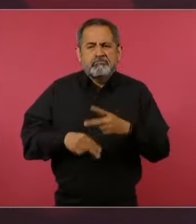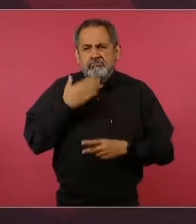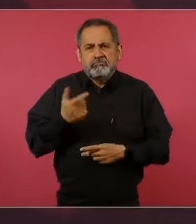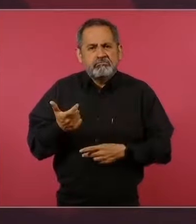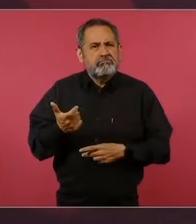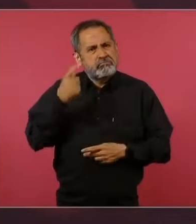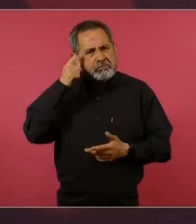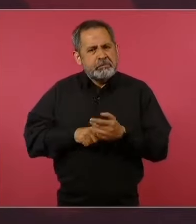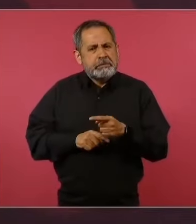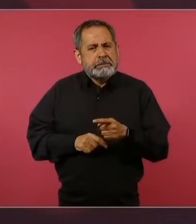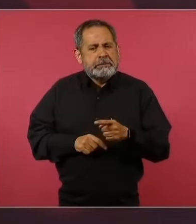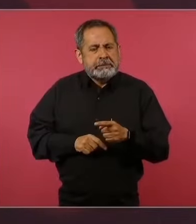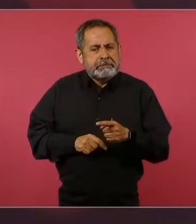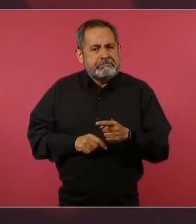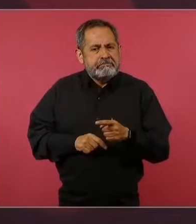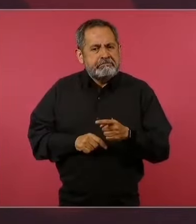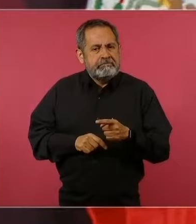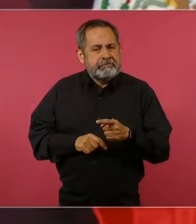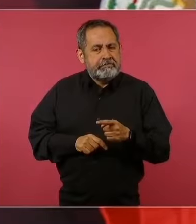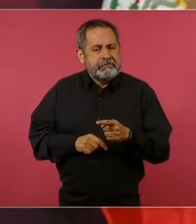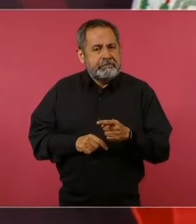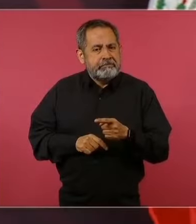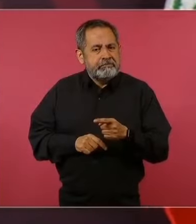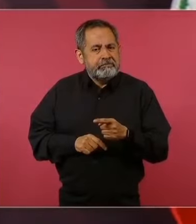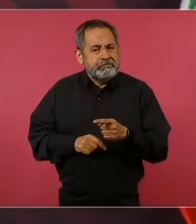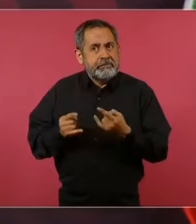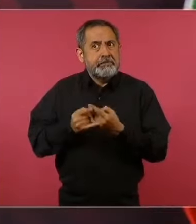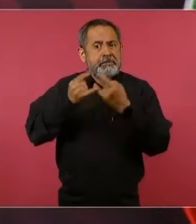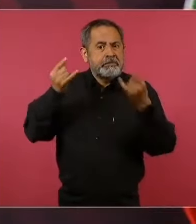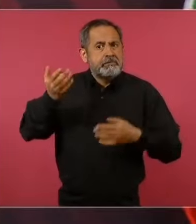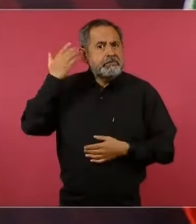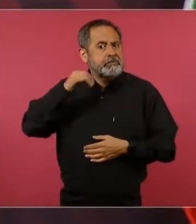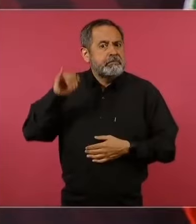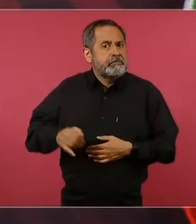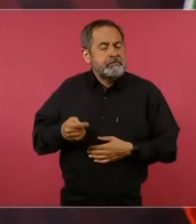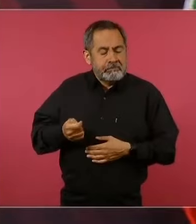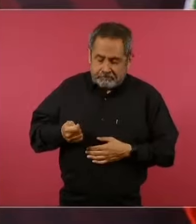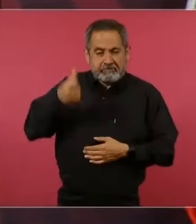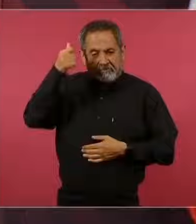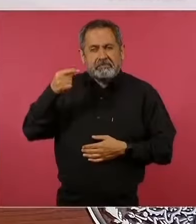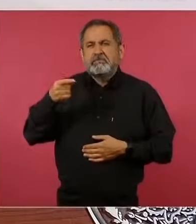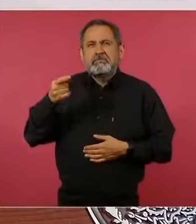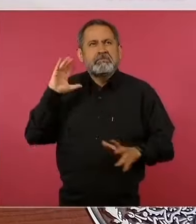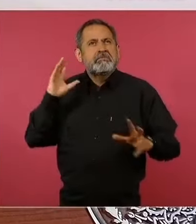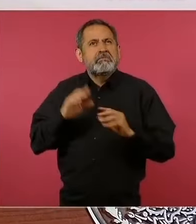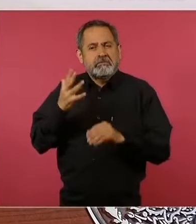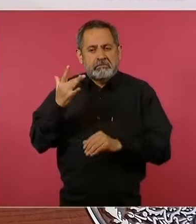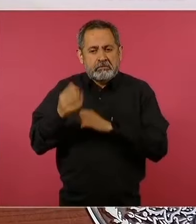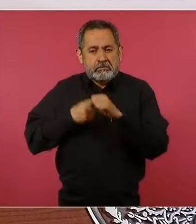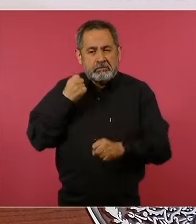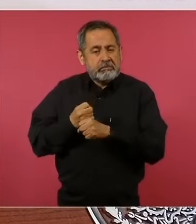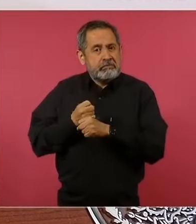lograr algo que no se había visto en más de 50 años,